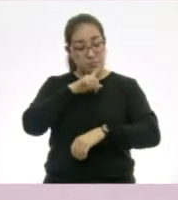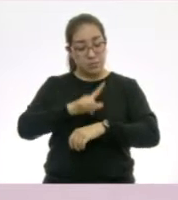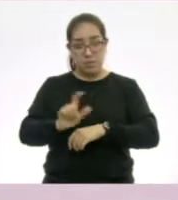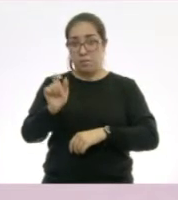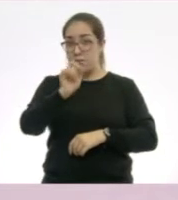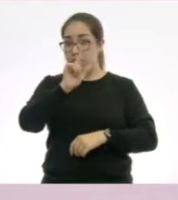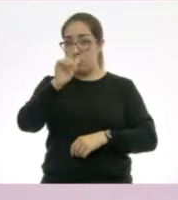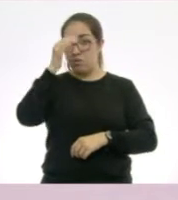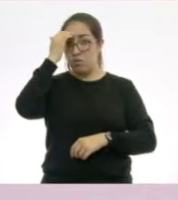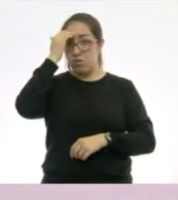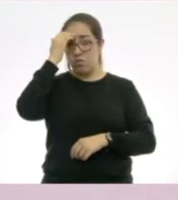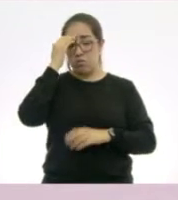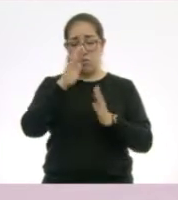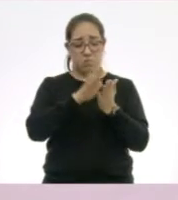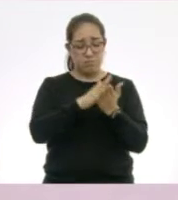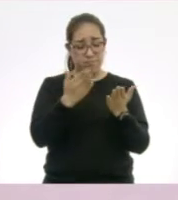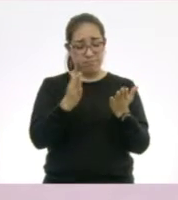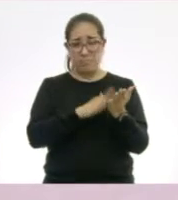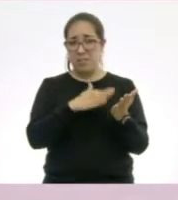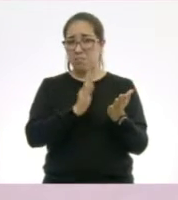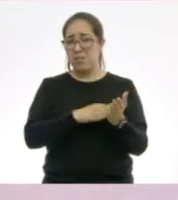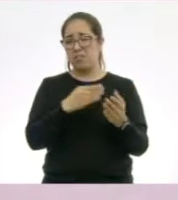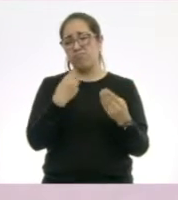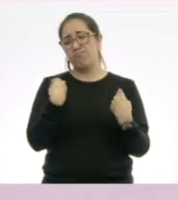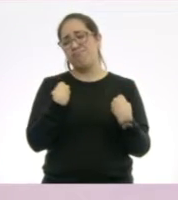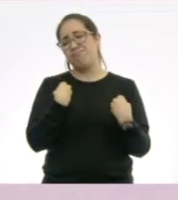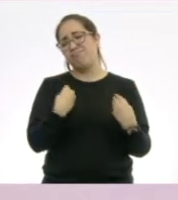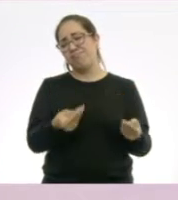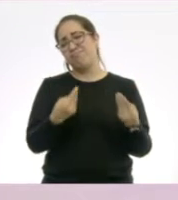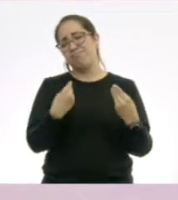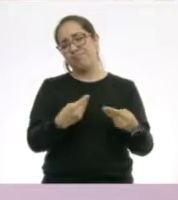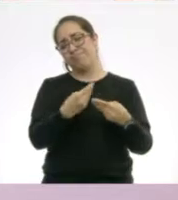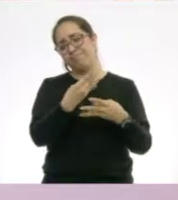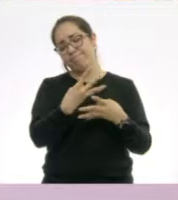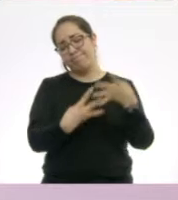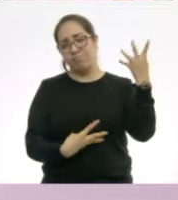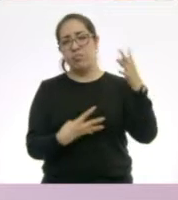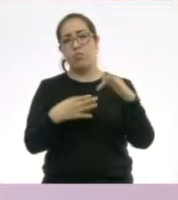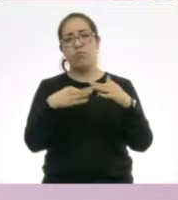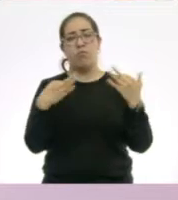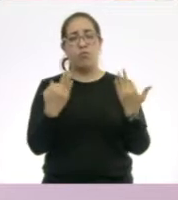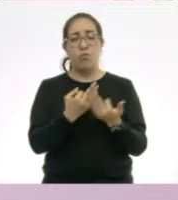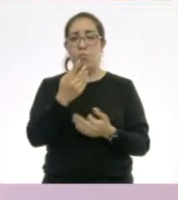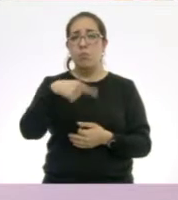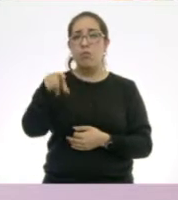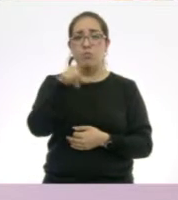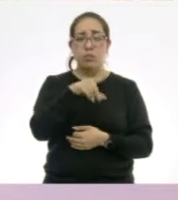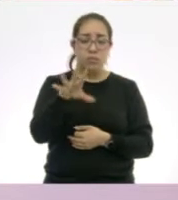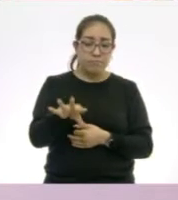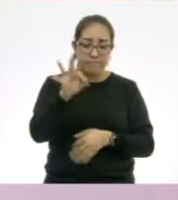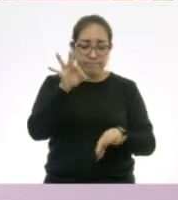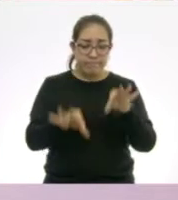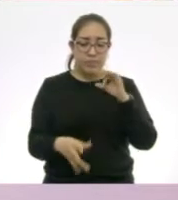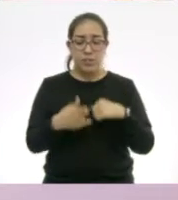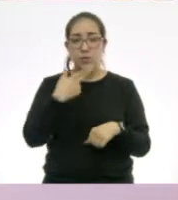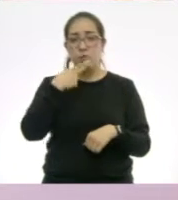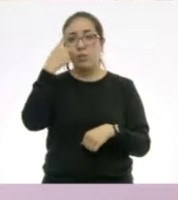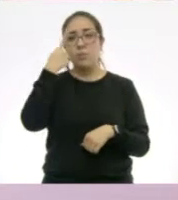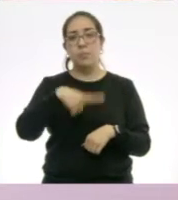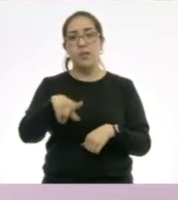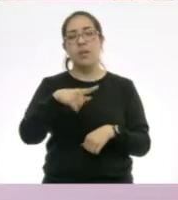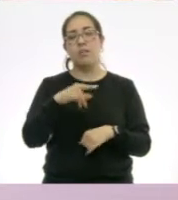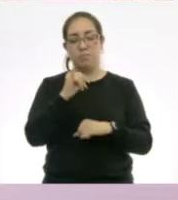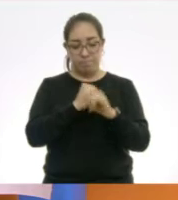folletos. Bueno, hay diversas fuentes en las que ustedes pueden auxiliarse. Y si tienen